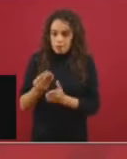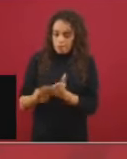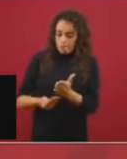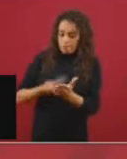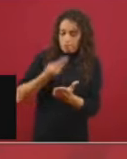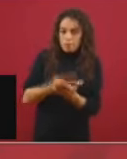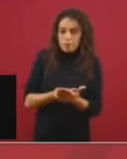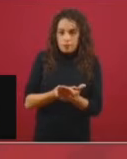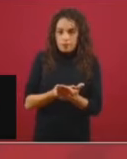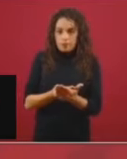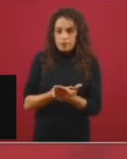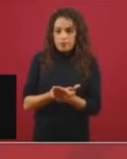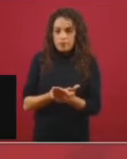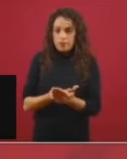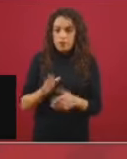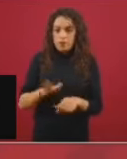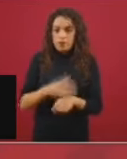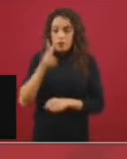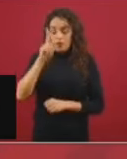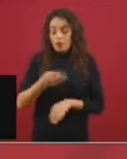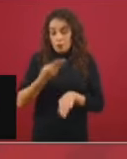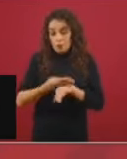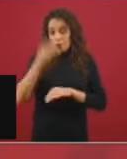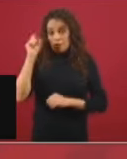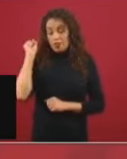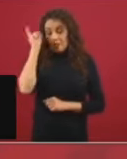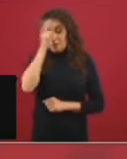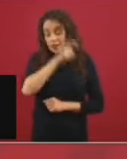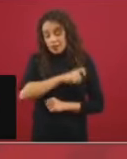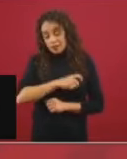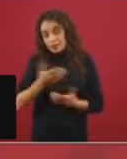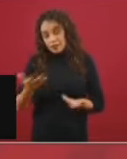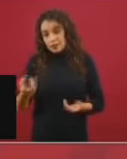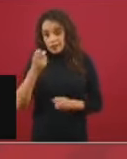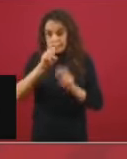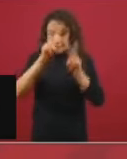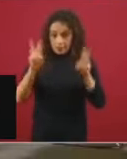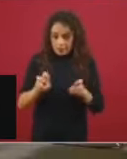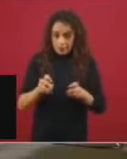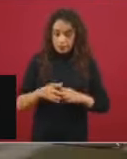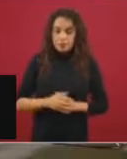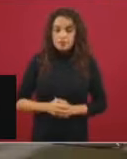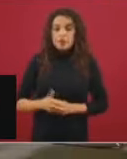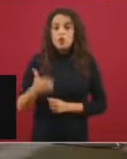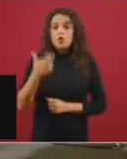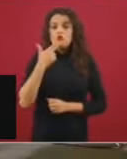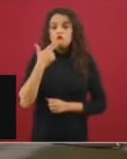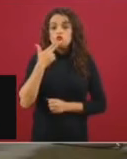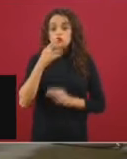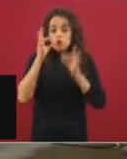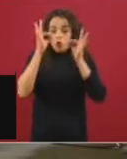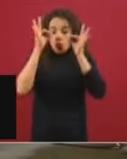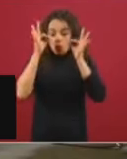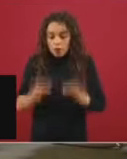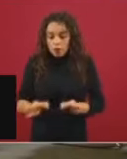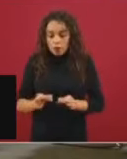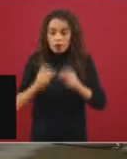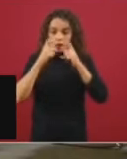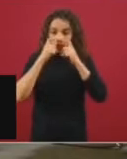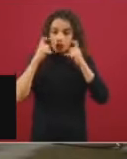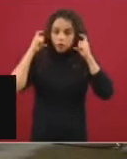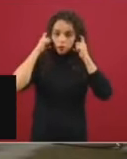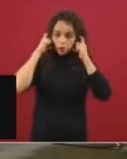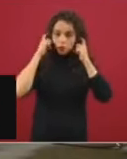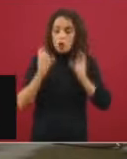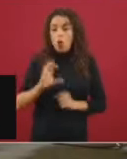generar evidencia útil al respecto. Y es el uso correcto versus el uso no correcto. Hay un